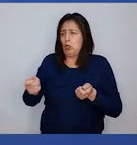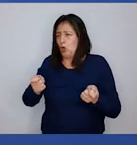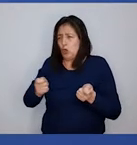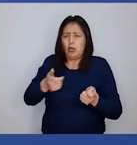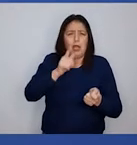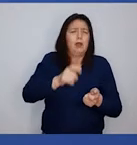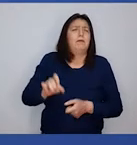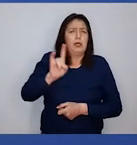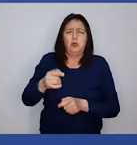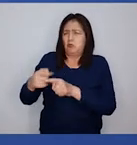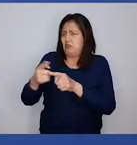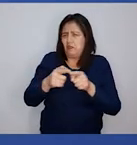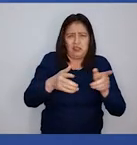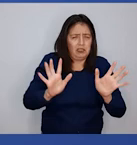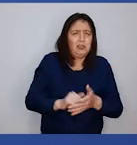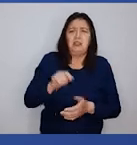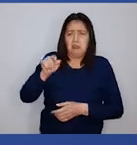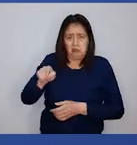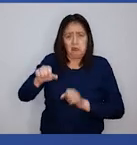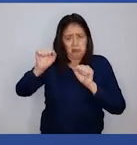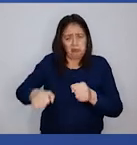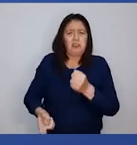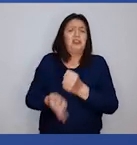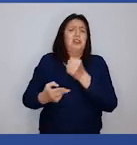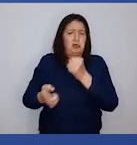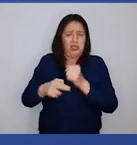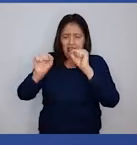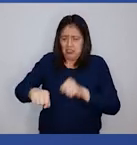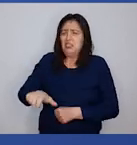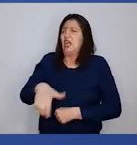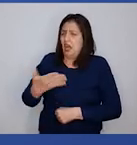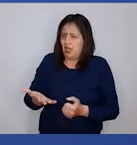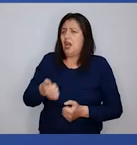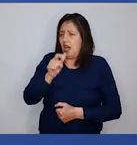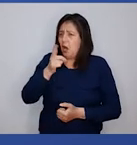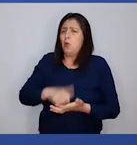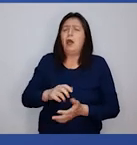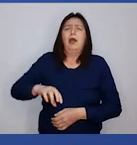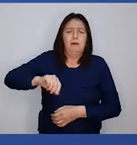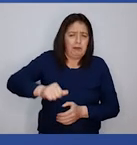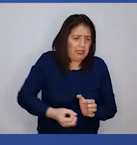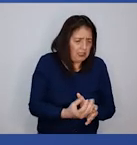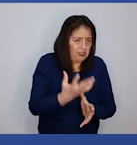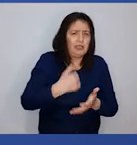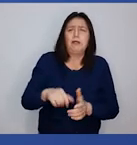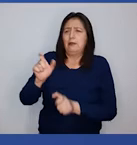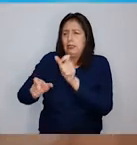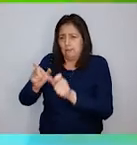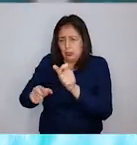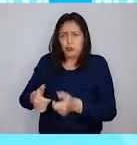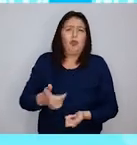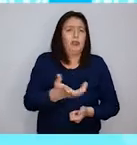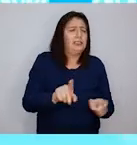agua para uso multisectorial y con ello se asegura la disponibilidad del recurso hídrico para uso agrario, poblacional